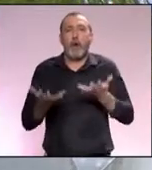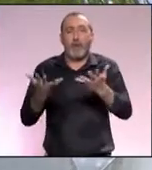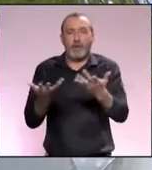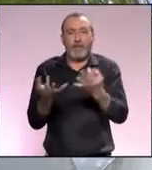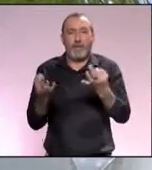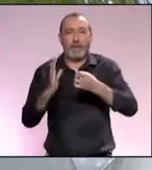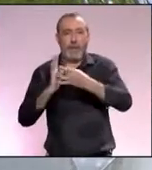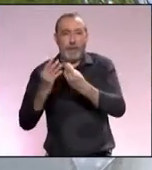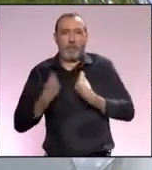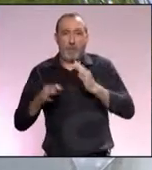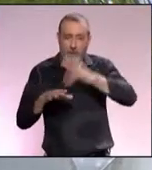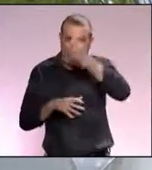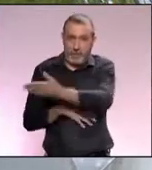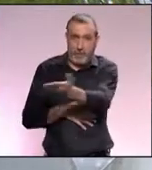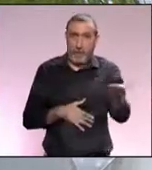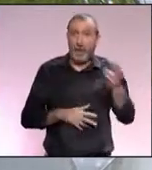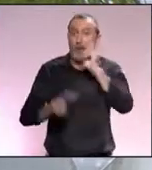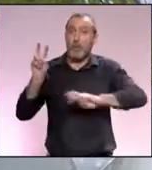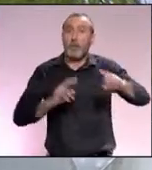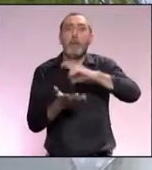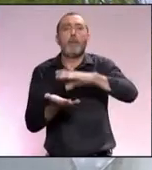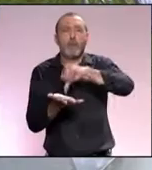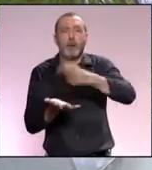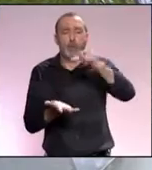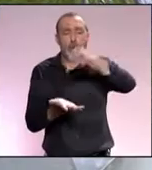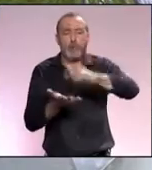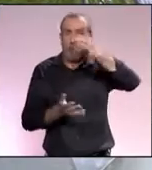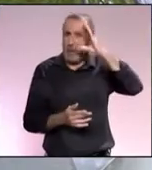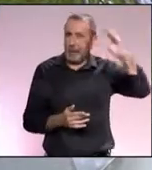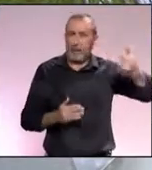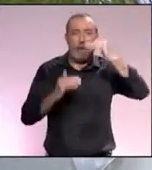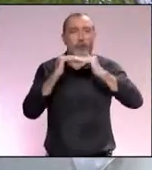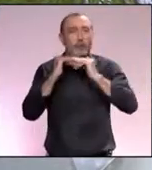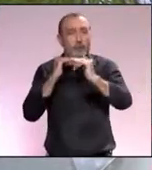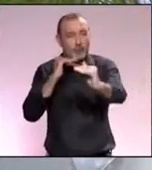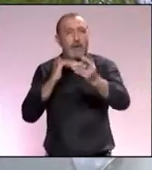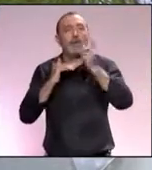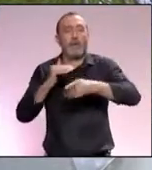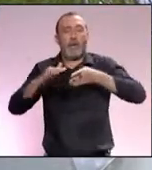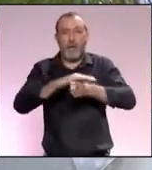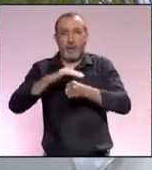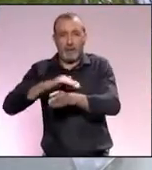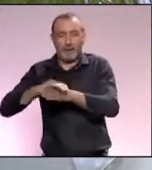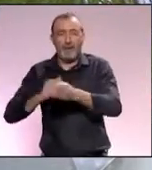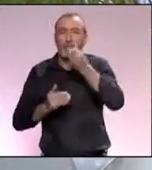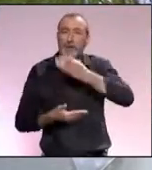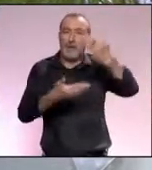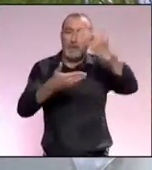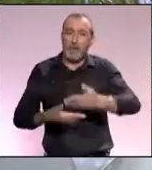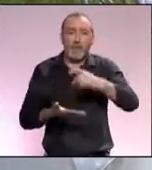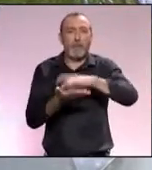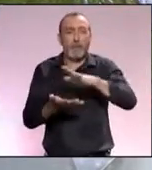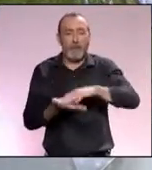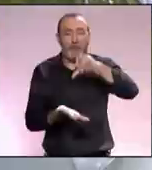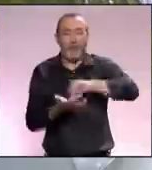de vida de los ciudadanos, convirtiendo así a Málaga en una urbe inteligente, sostenible y accesible. Bienvenidos a Málaga,